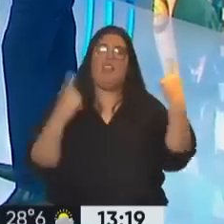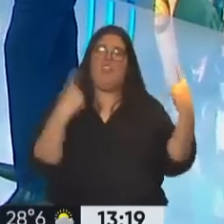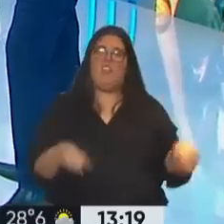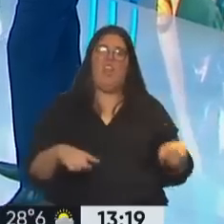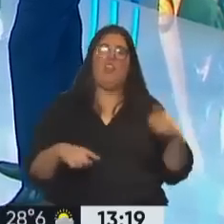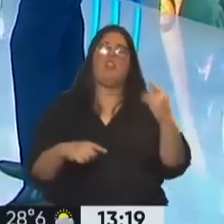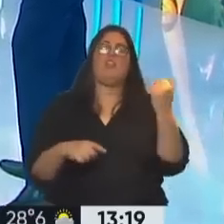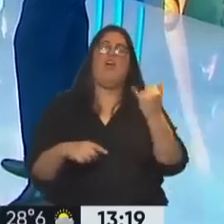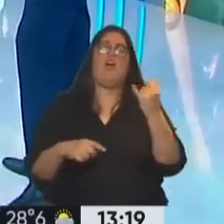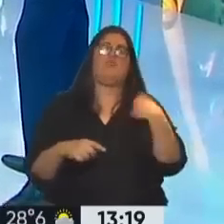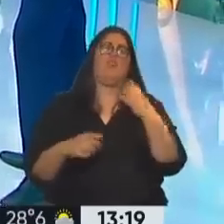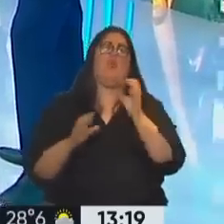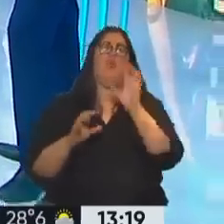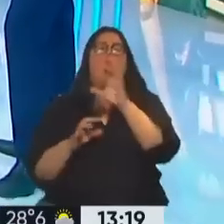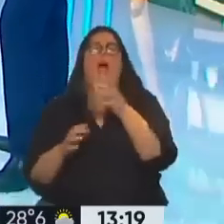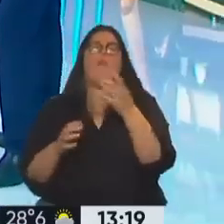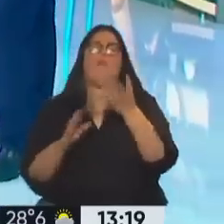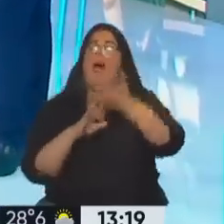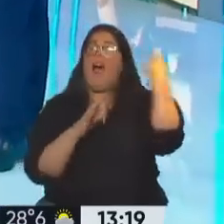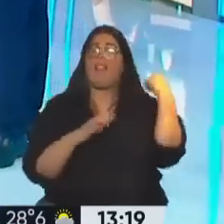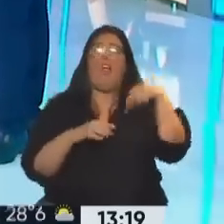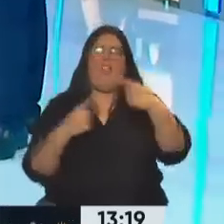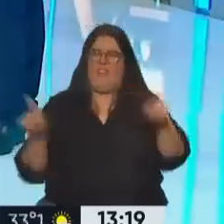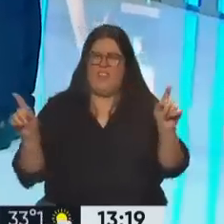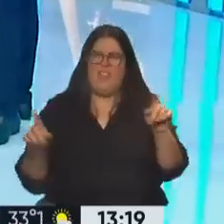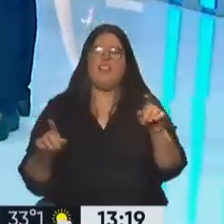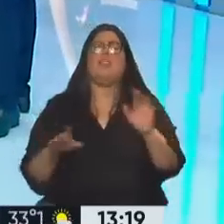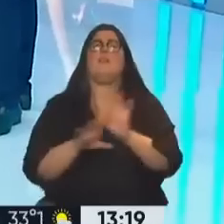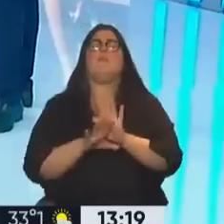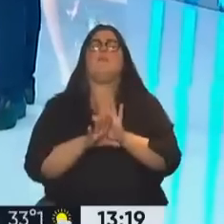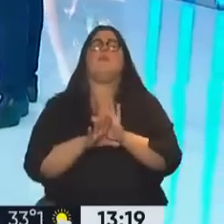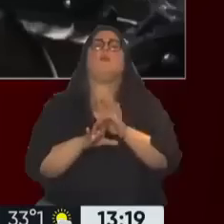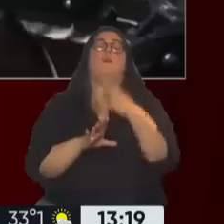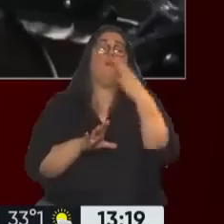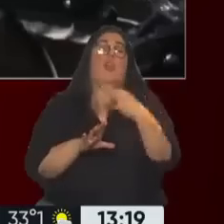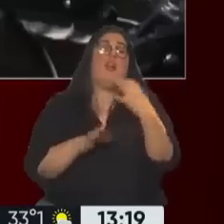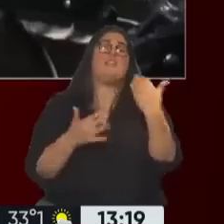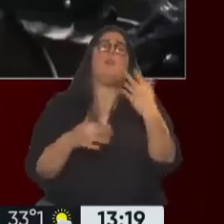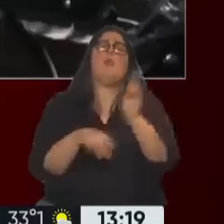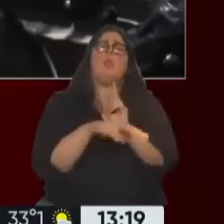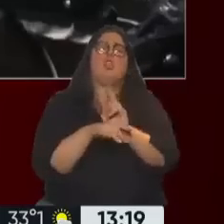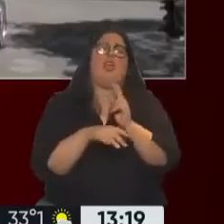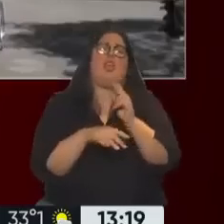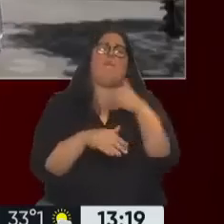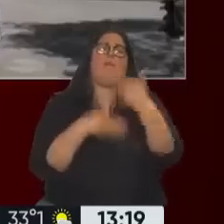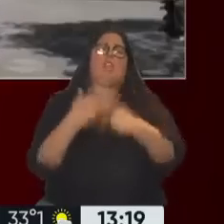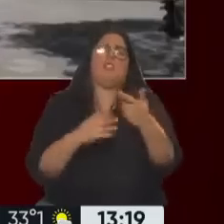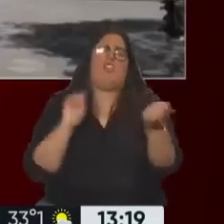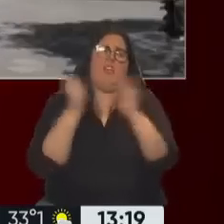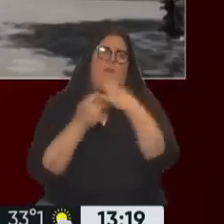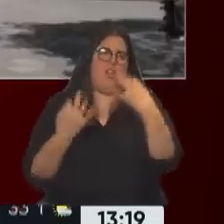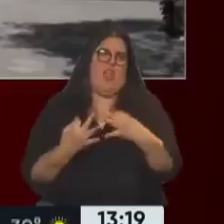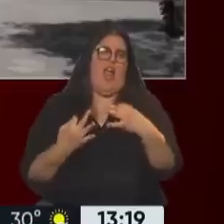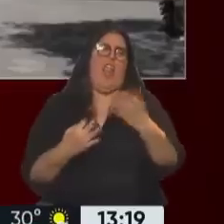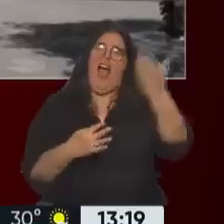haciendo mal esto, hasta nos burlaba, pero de ahí para afuera pues proteger estos procesos que eran de cambio real. Eso no veo en esta nueva ola